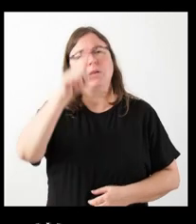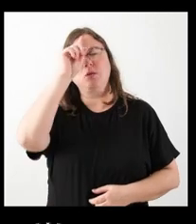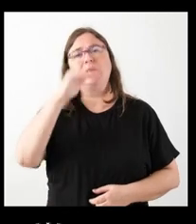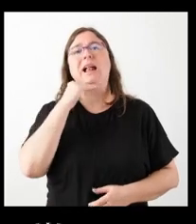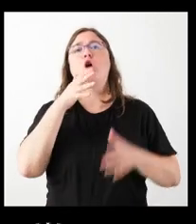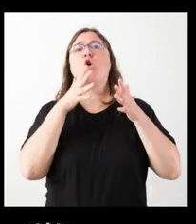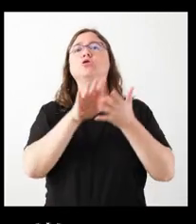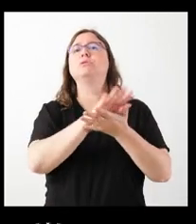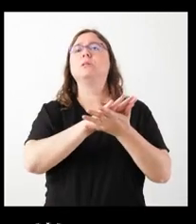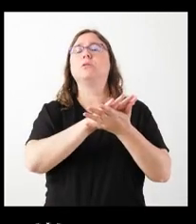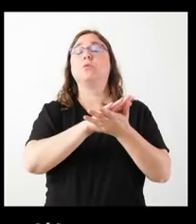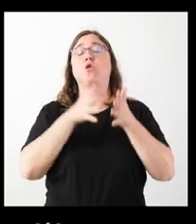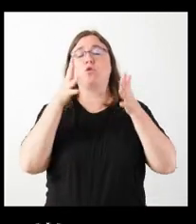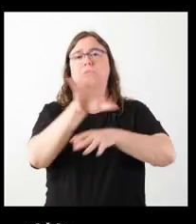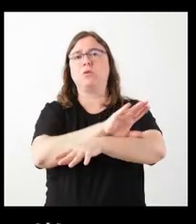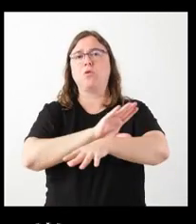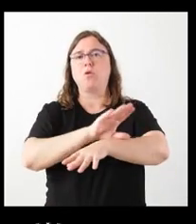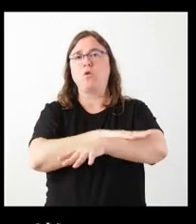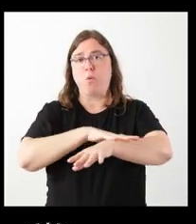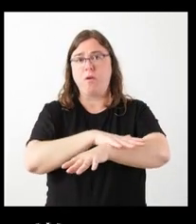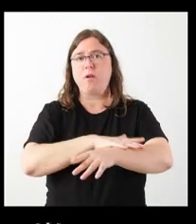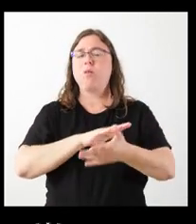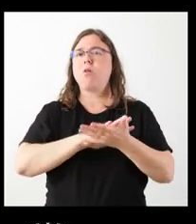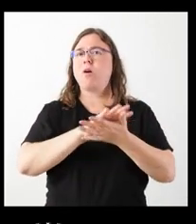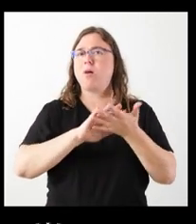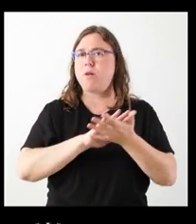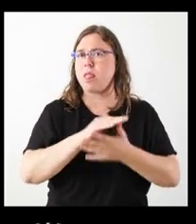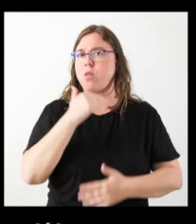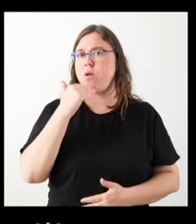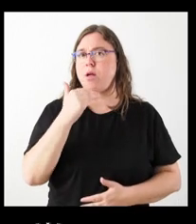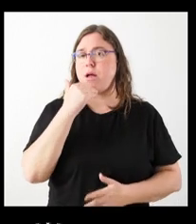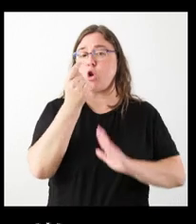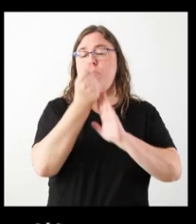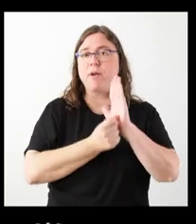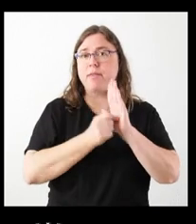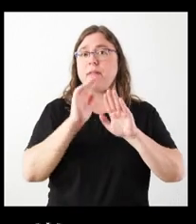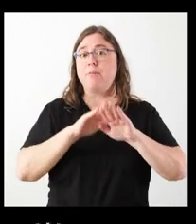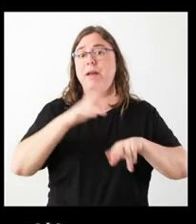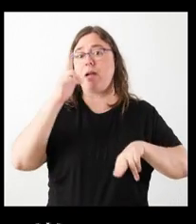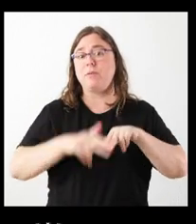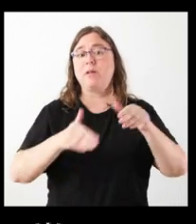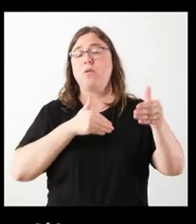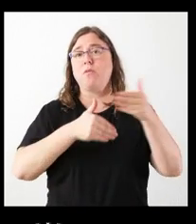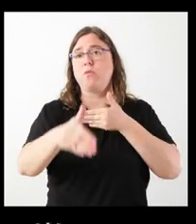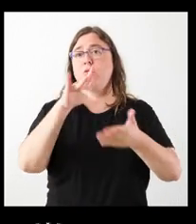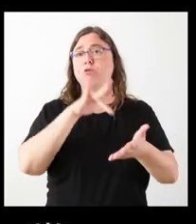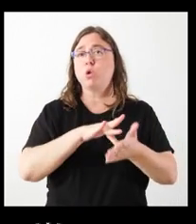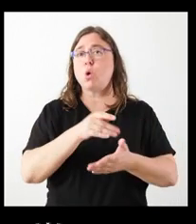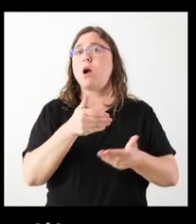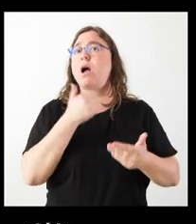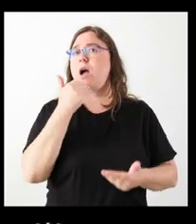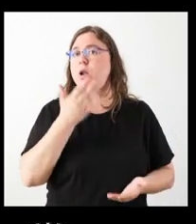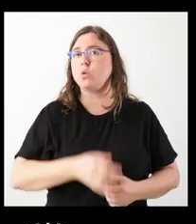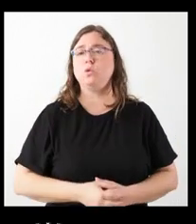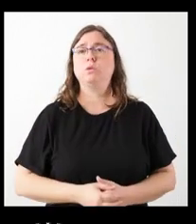se ha comentado este asunto, ¿se va a tomar alguna medida para evitar que casos parecidos puedan ocurrir en el futuro?